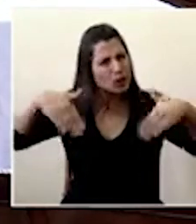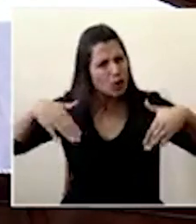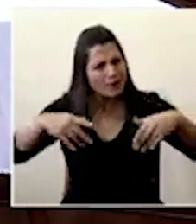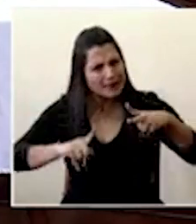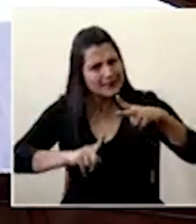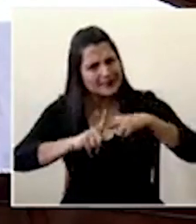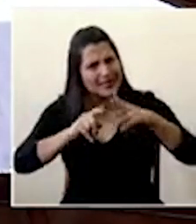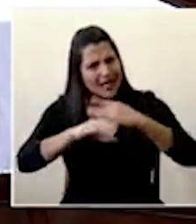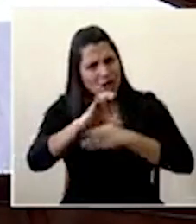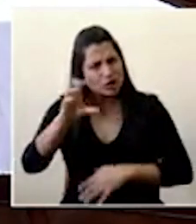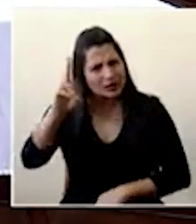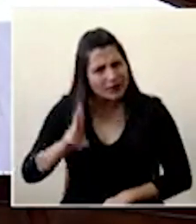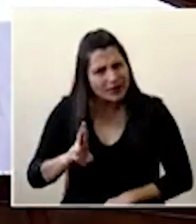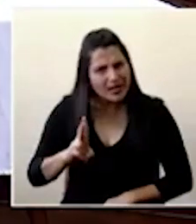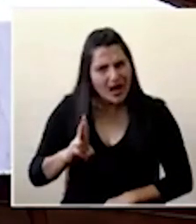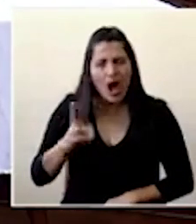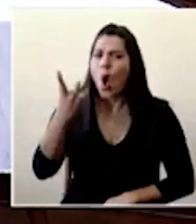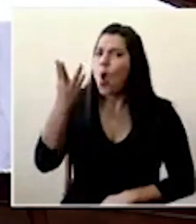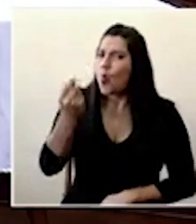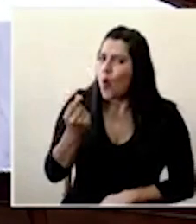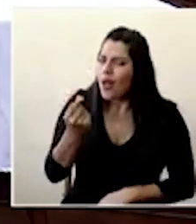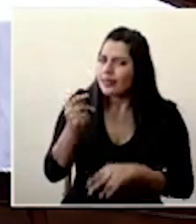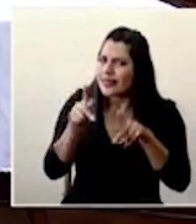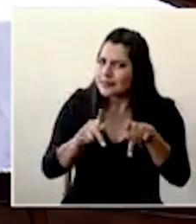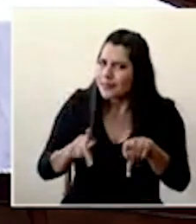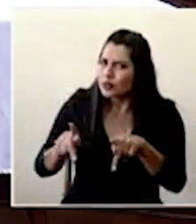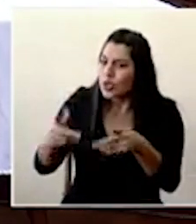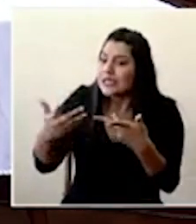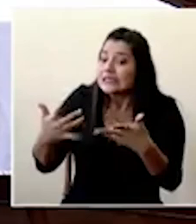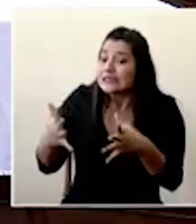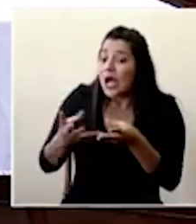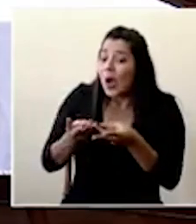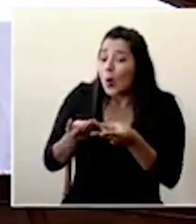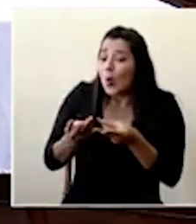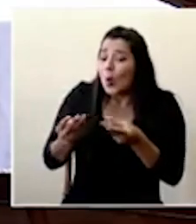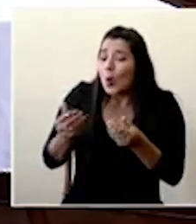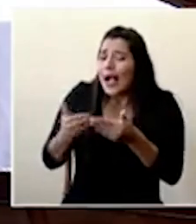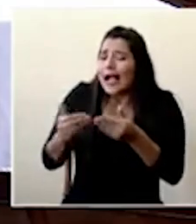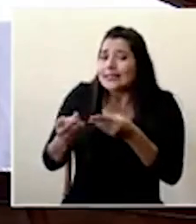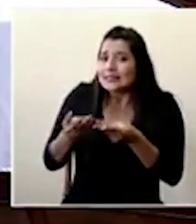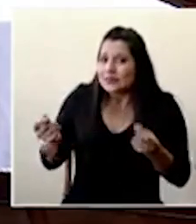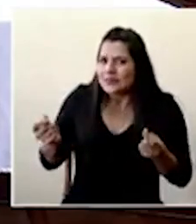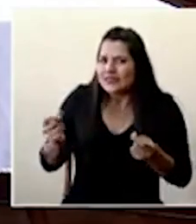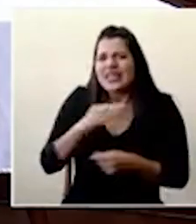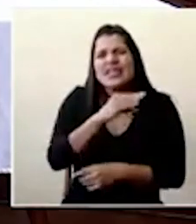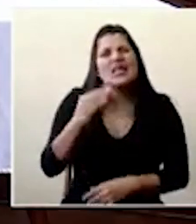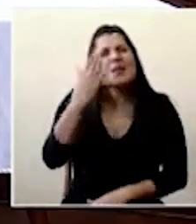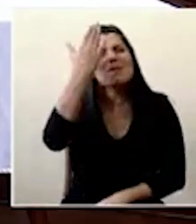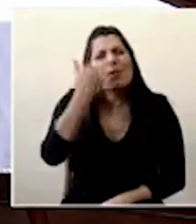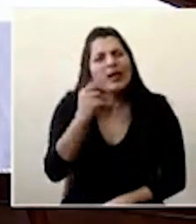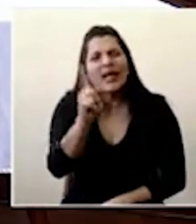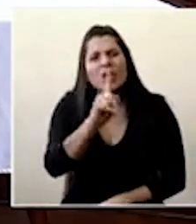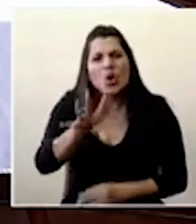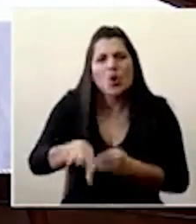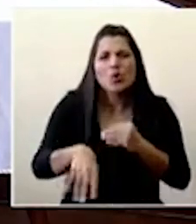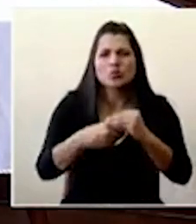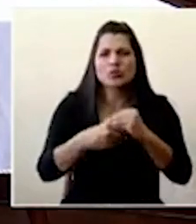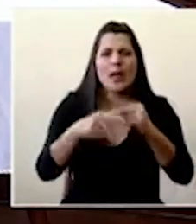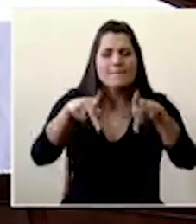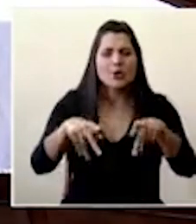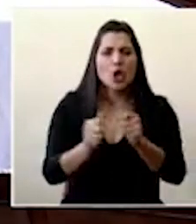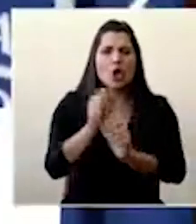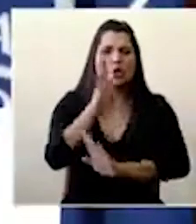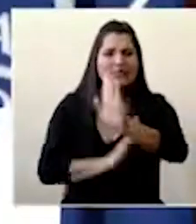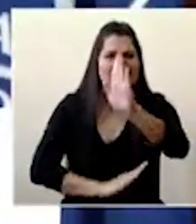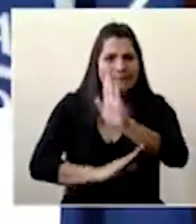cuántos pacientes estarían ya en línea de recuperación y por qué no se incluye a las personas con discapacidad como población en